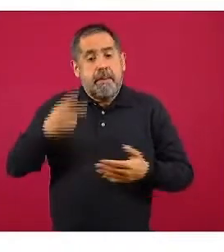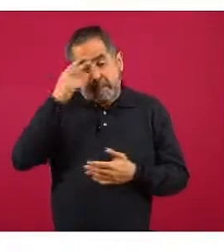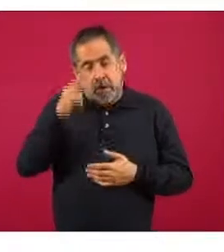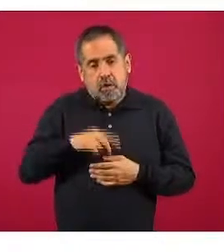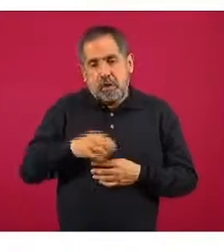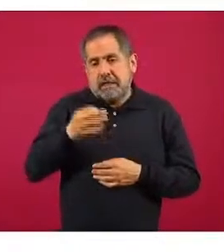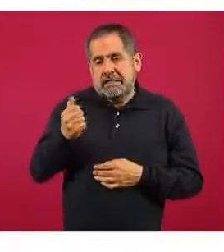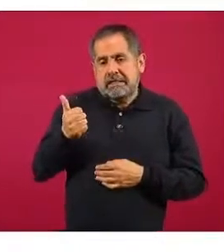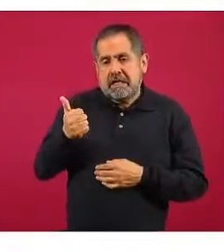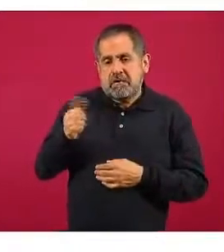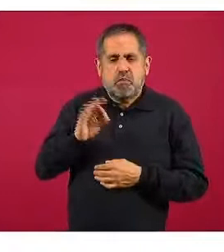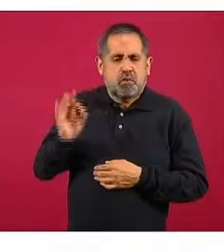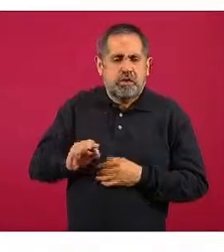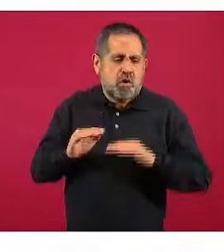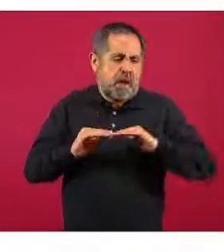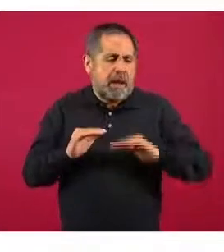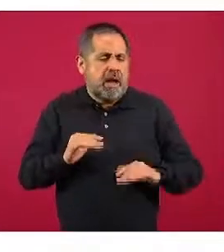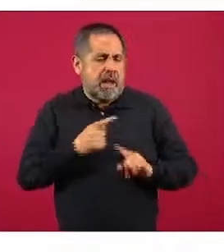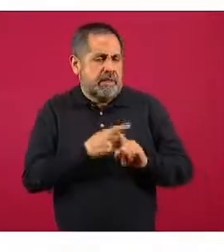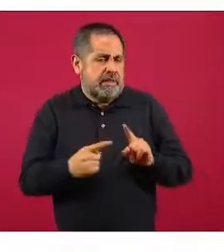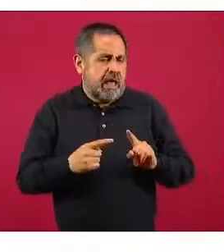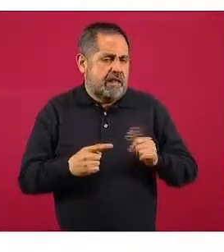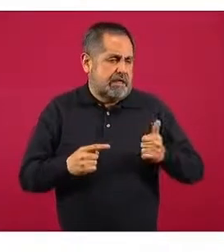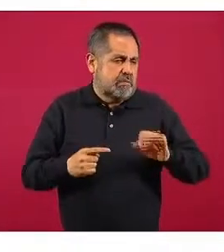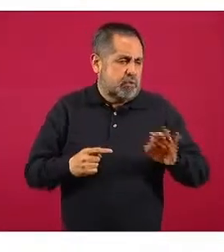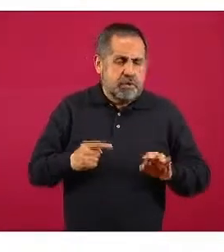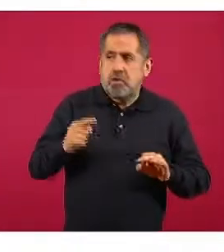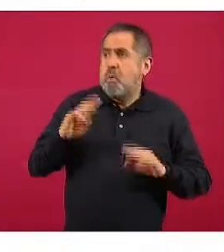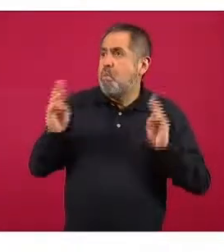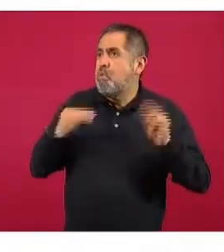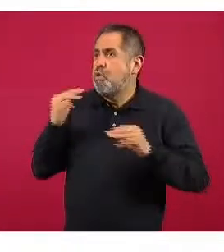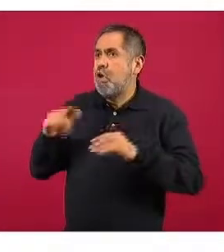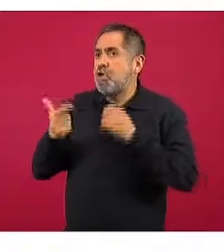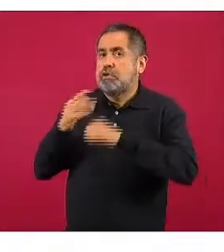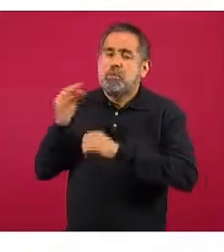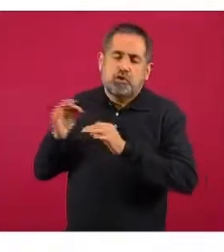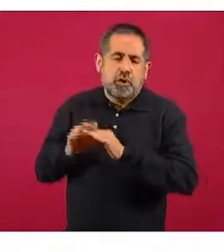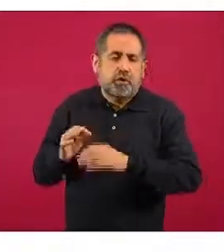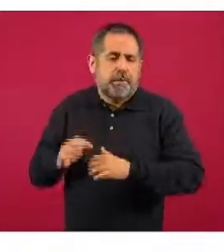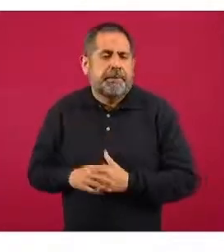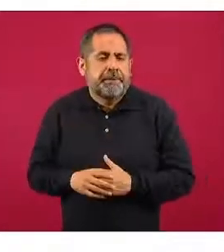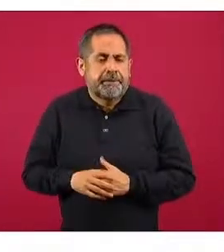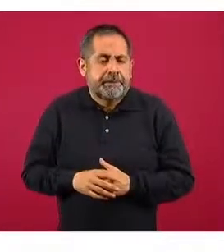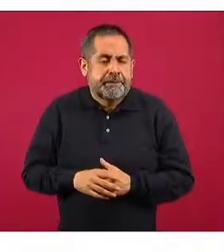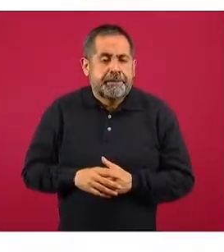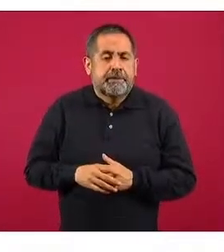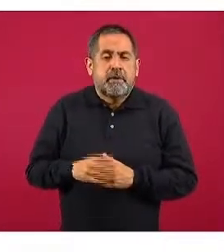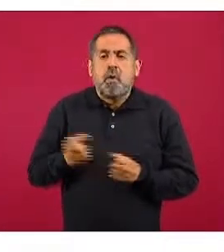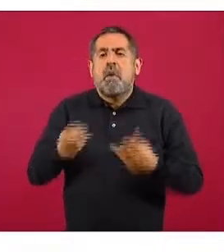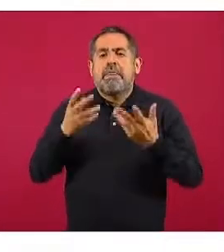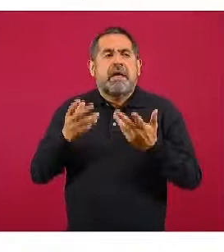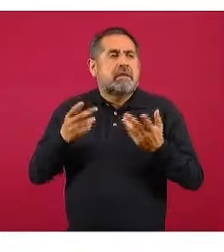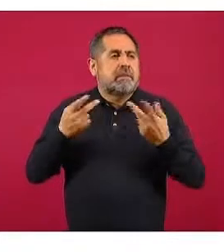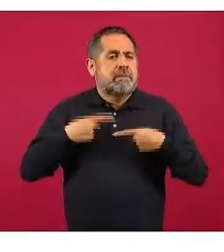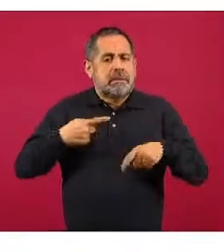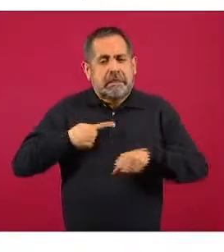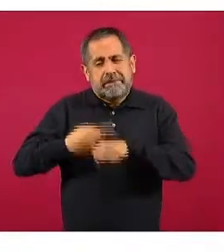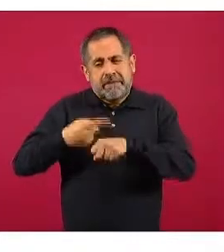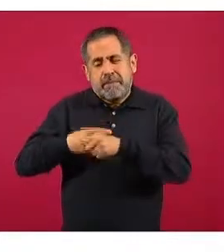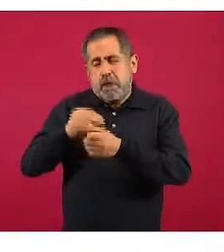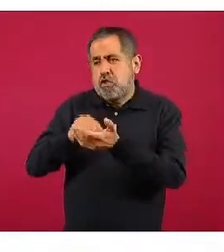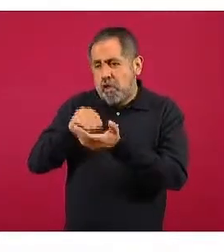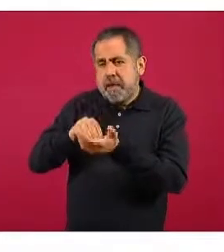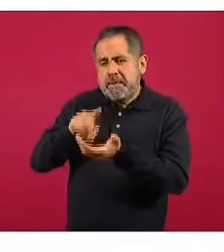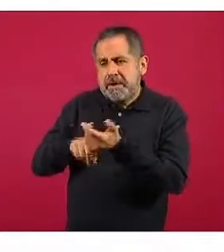6%, es decir, está a la mitad de lo que estamos viendo en el mundo. ¿Cómo se distribuye esta epidemia activa en las